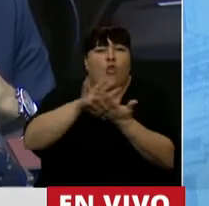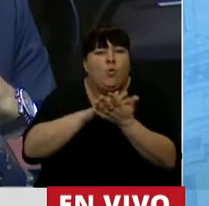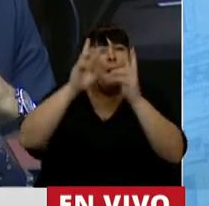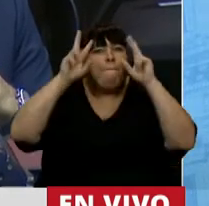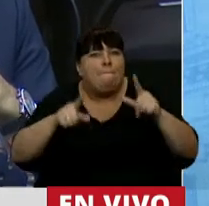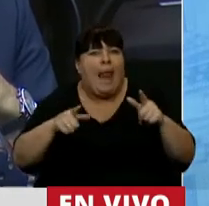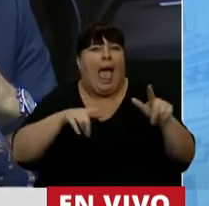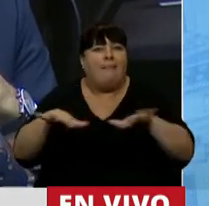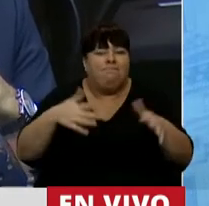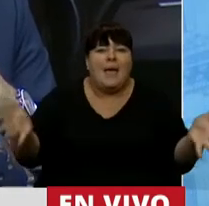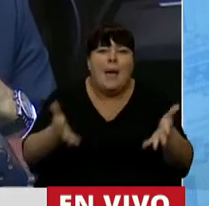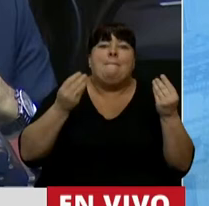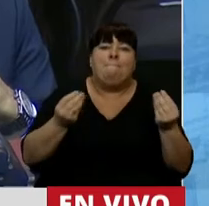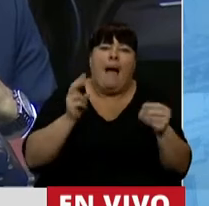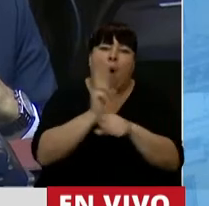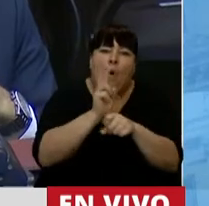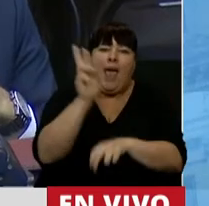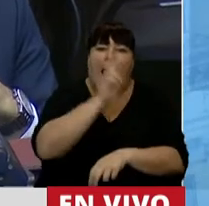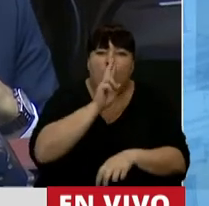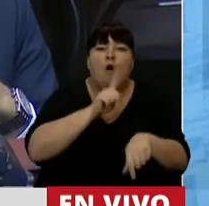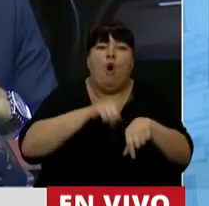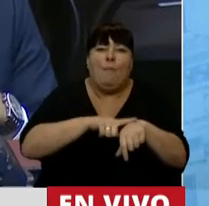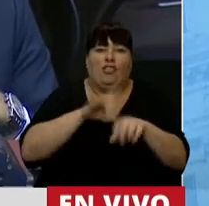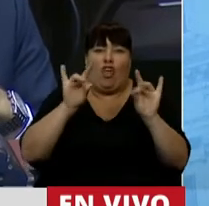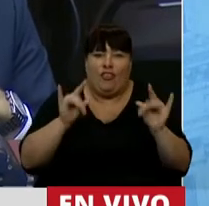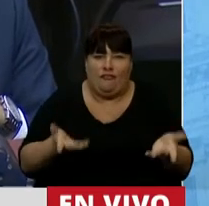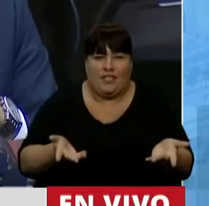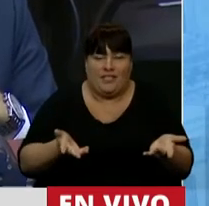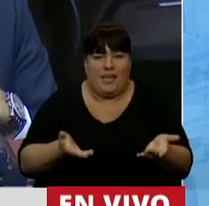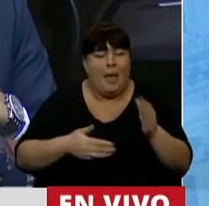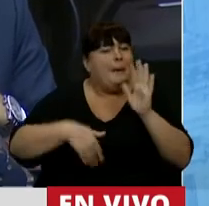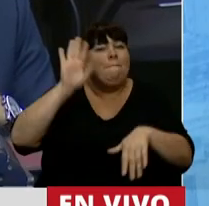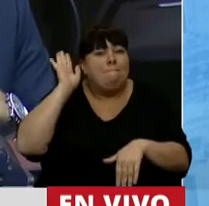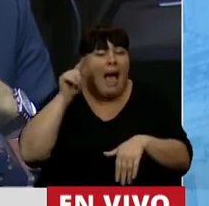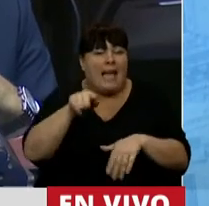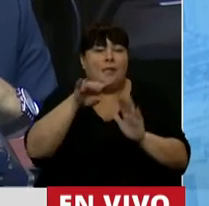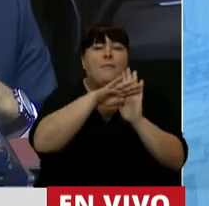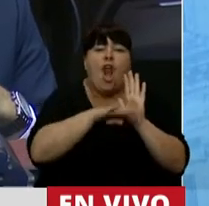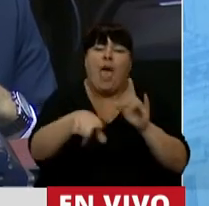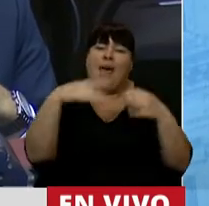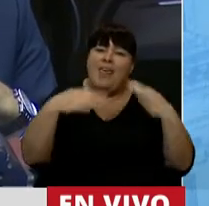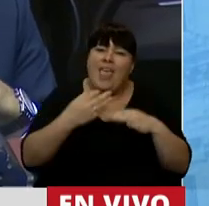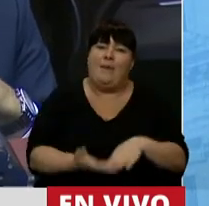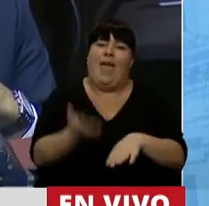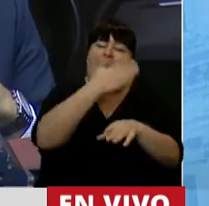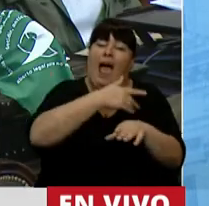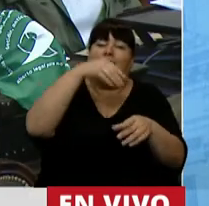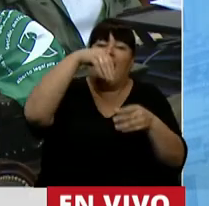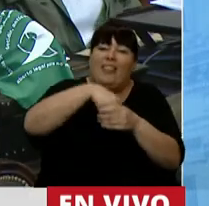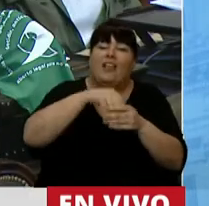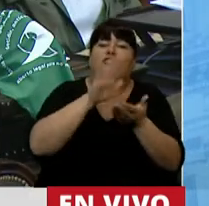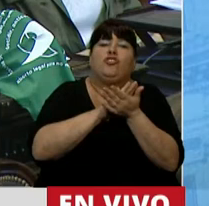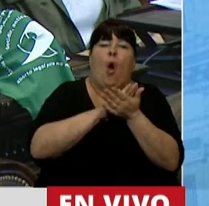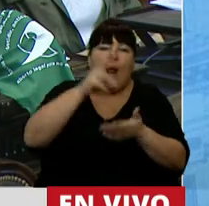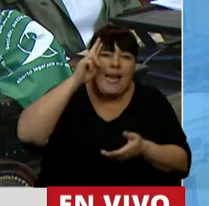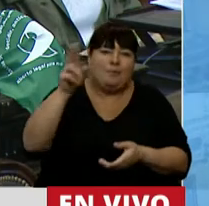políticas activas tendientes a la contención de la mujer en momentos difíciles. Sobre todo estos programas se deberían haber dado dentro de lo